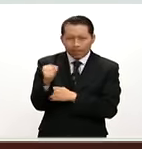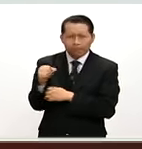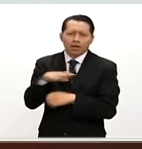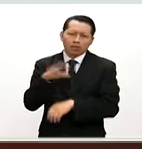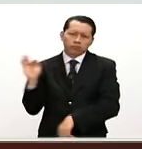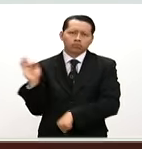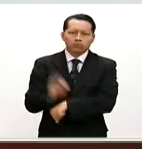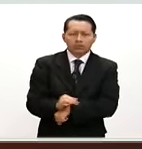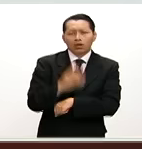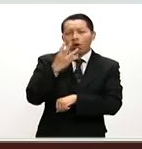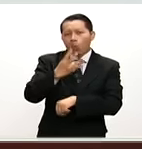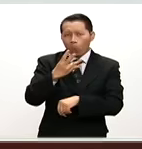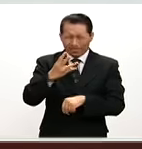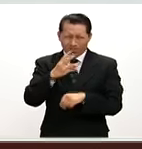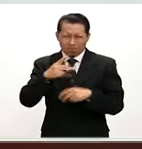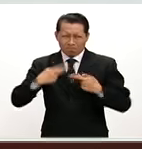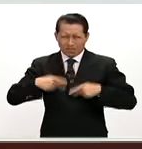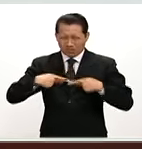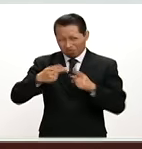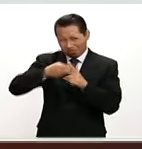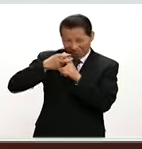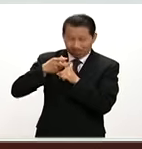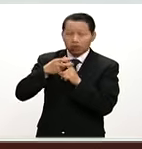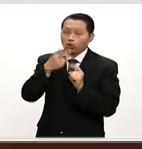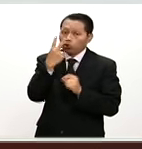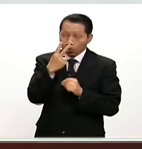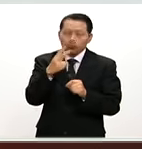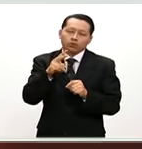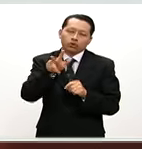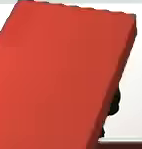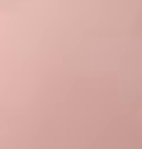cuatro víctimas de esta banda, dos de ellas menores de edad.